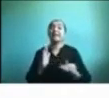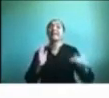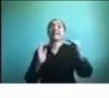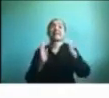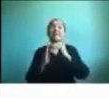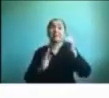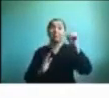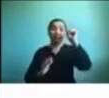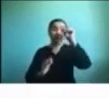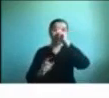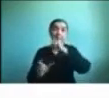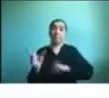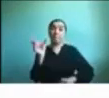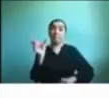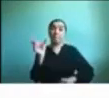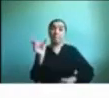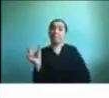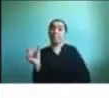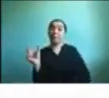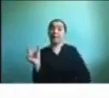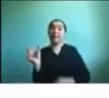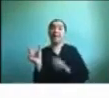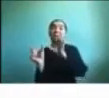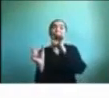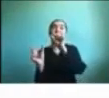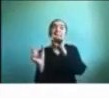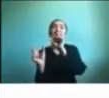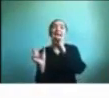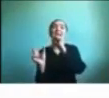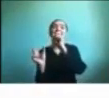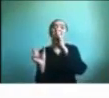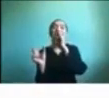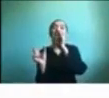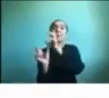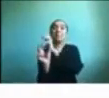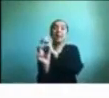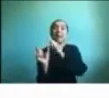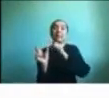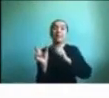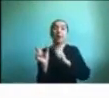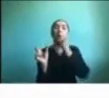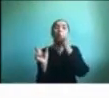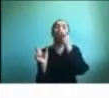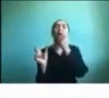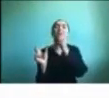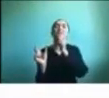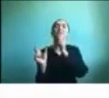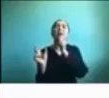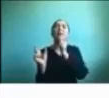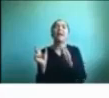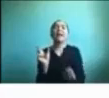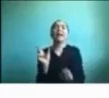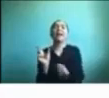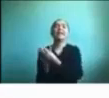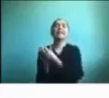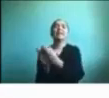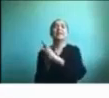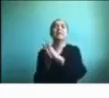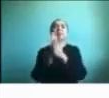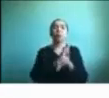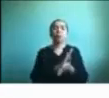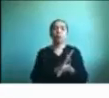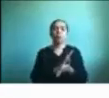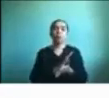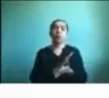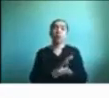una palabra y decidir que falte la letra inicial cualquier letra dentro de una palabra y que escriba la palabra completa y para